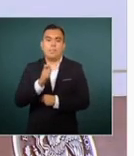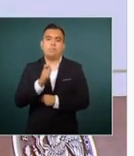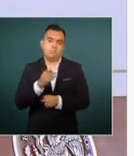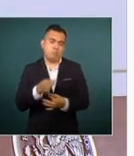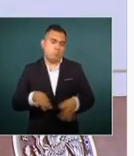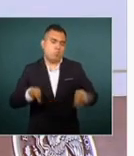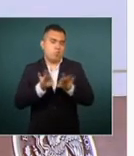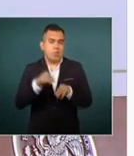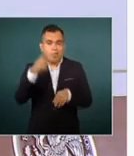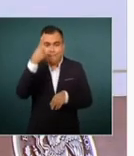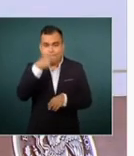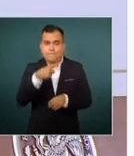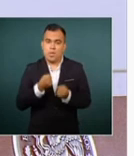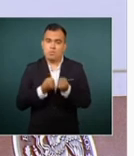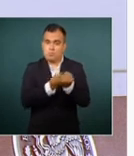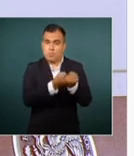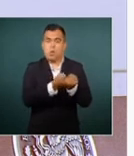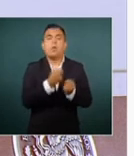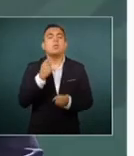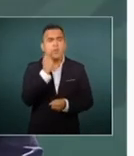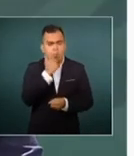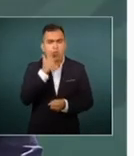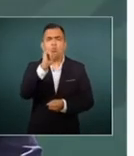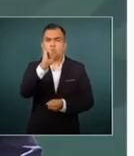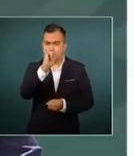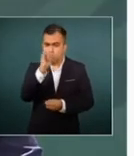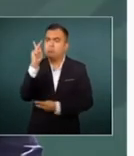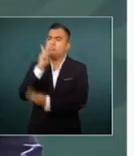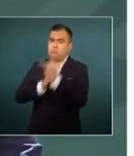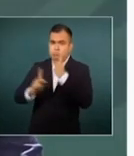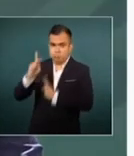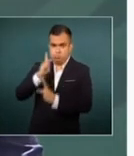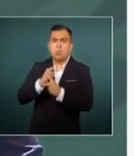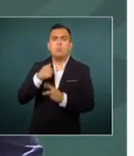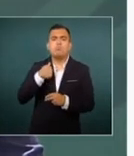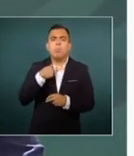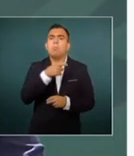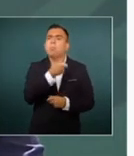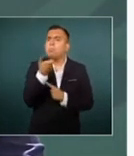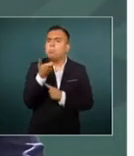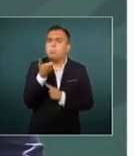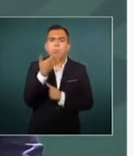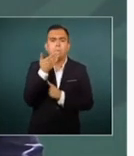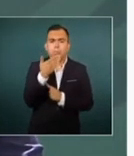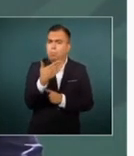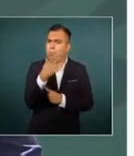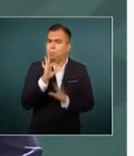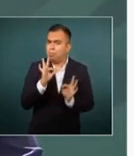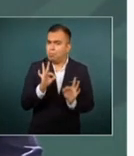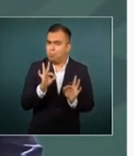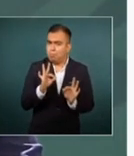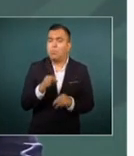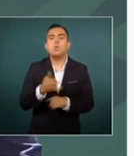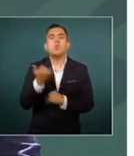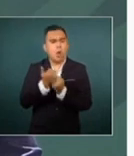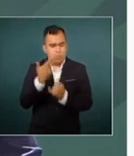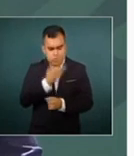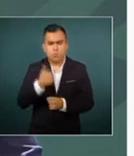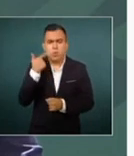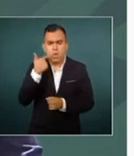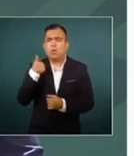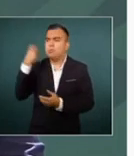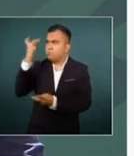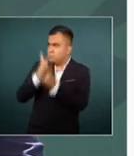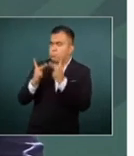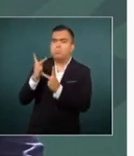Como presidente de Tlajomulco contraté deuda y dejé las finanzas de Tlajomulco como las más sanas de su historia. Como presidente de Guadalajara contraté deuda y dejé las